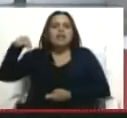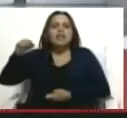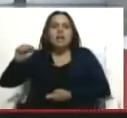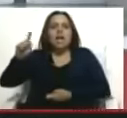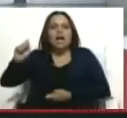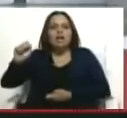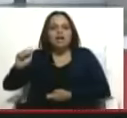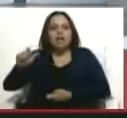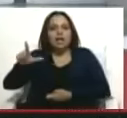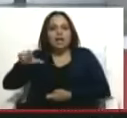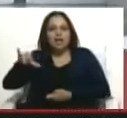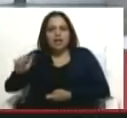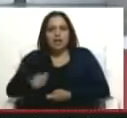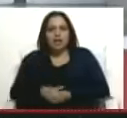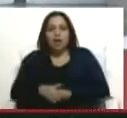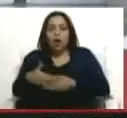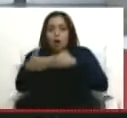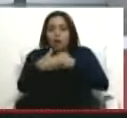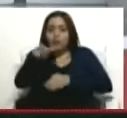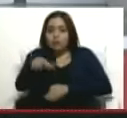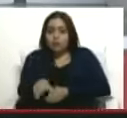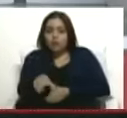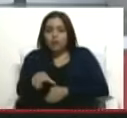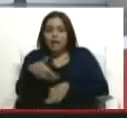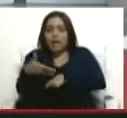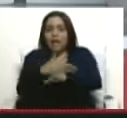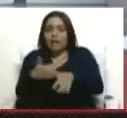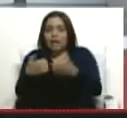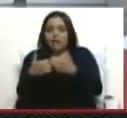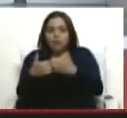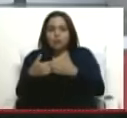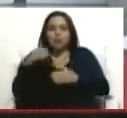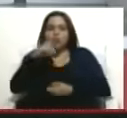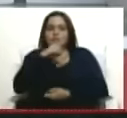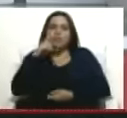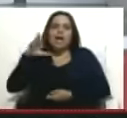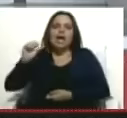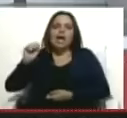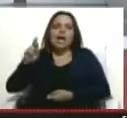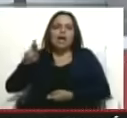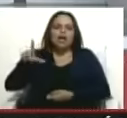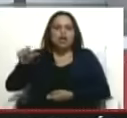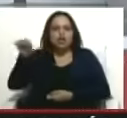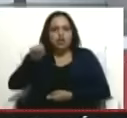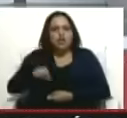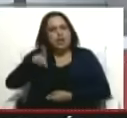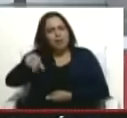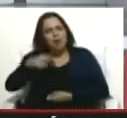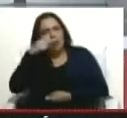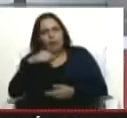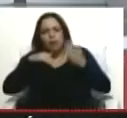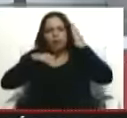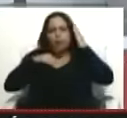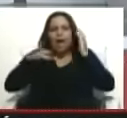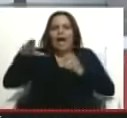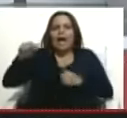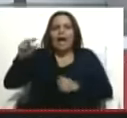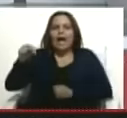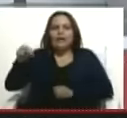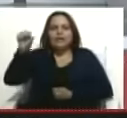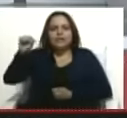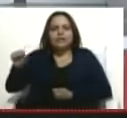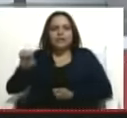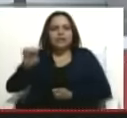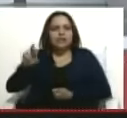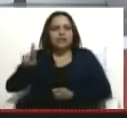contra de su pareja de la época, Carlos Molnar, y del propio Canserbero. En el caso de Canserbero, porque él